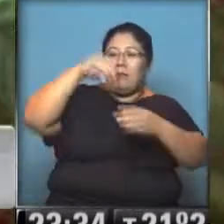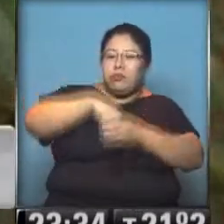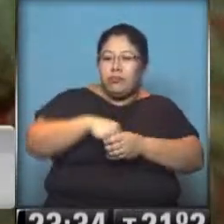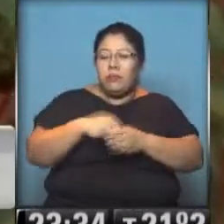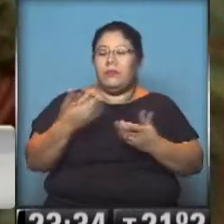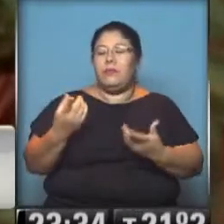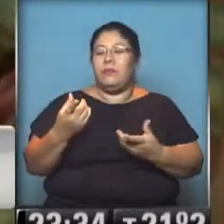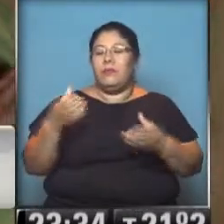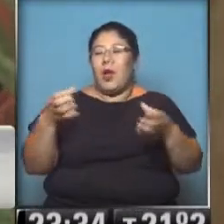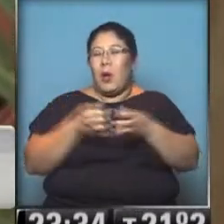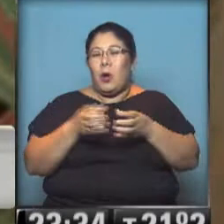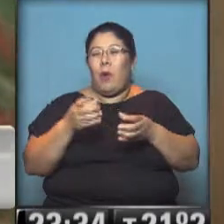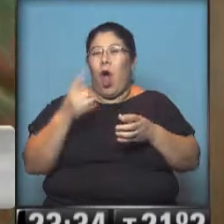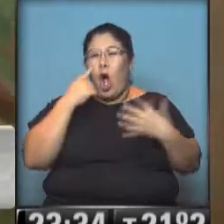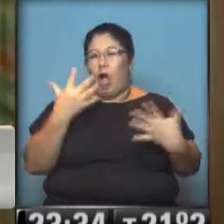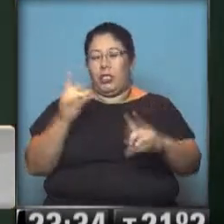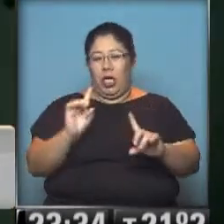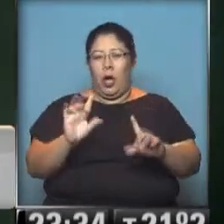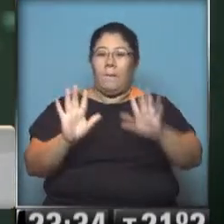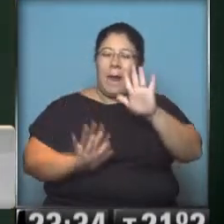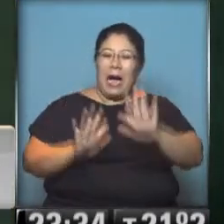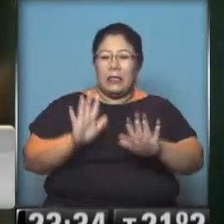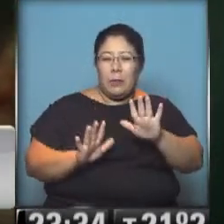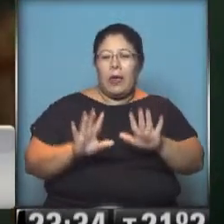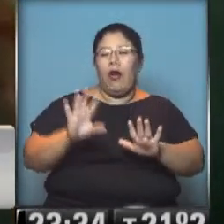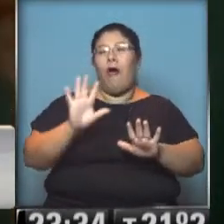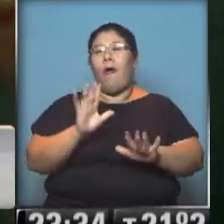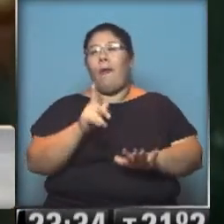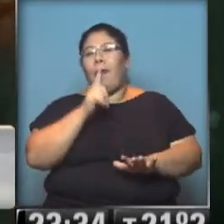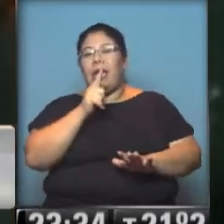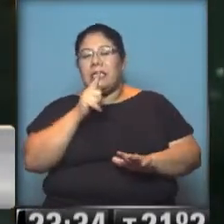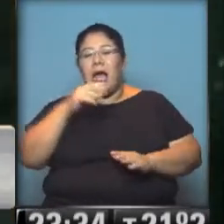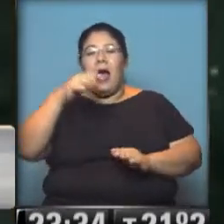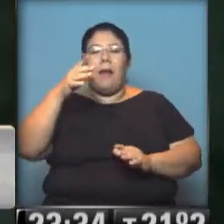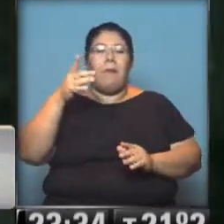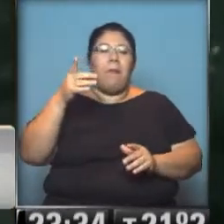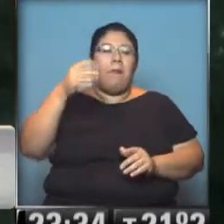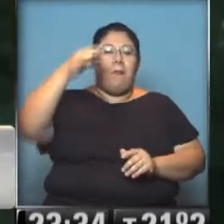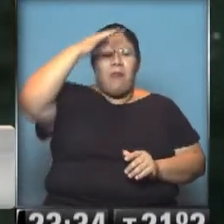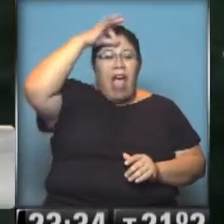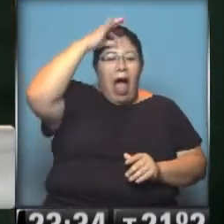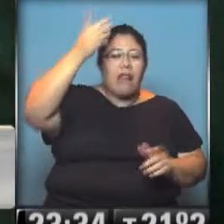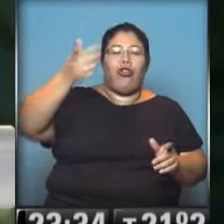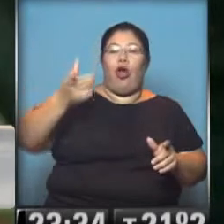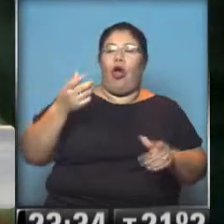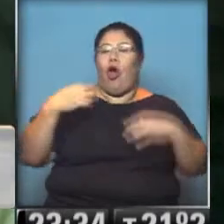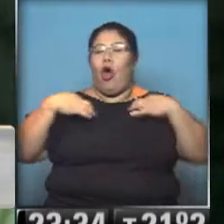¿viste? Aparte, era mucho más teatral la cosa, ¿viste? Estaba el 12 que hacía del sultán, ¿viste?